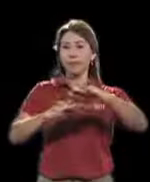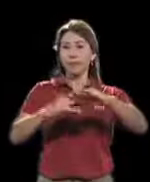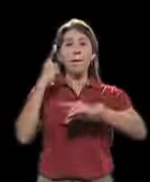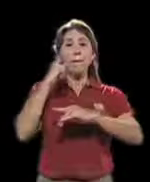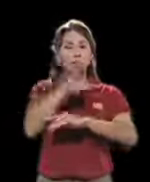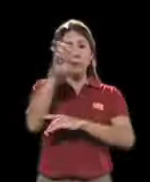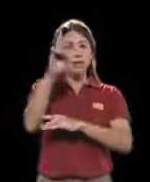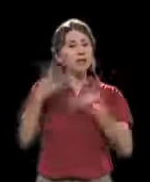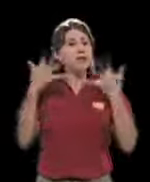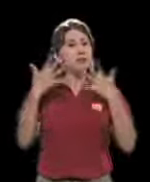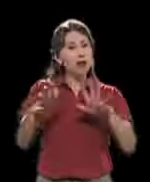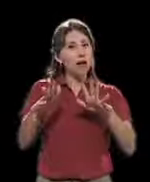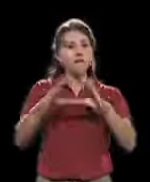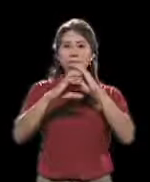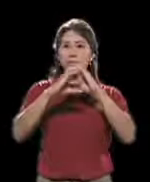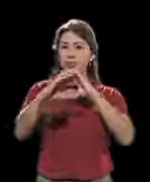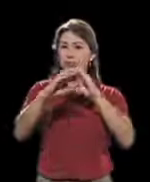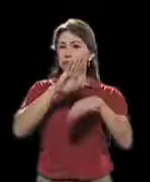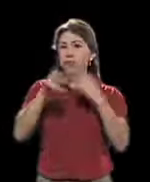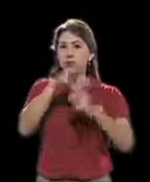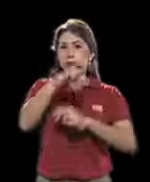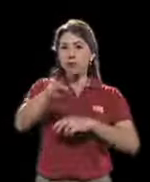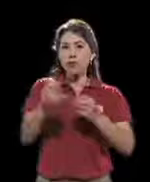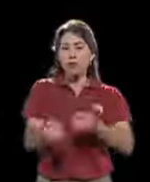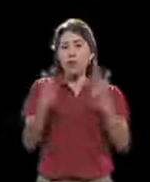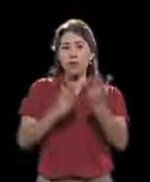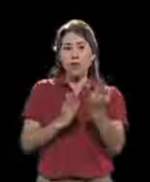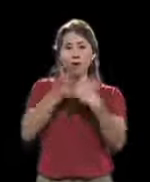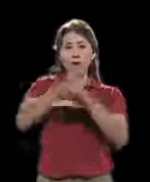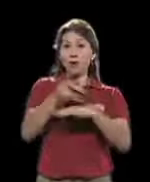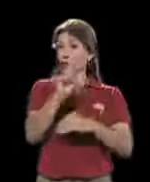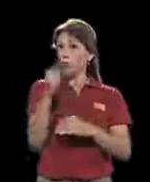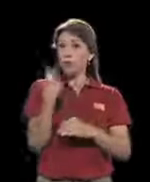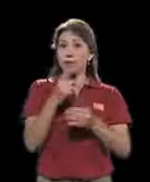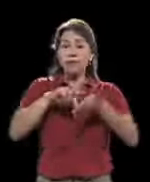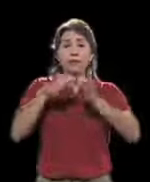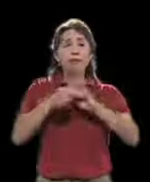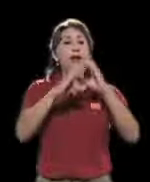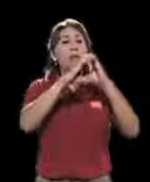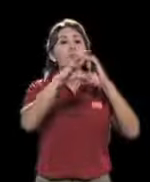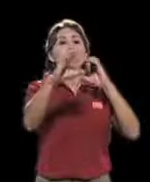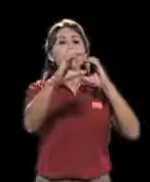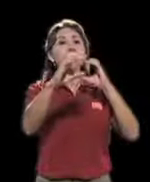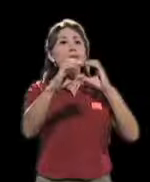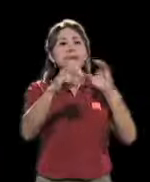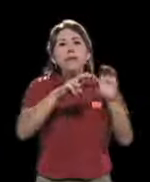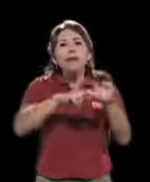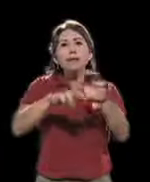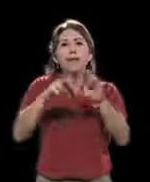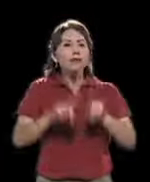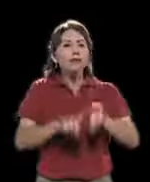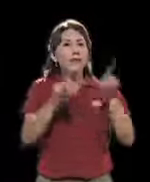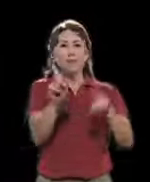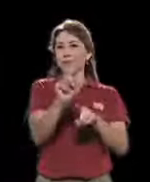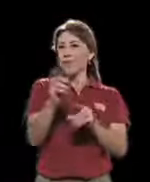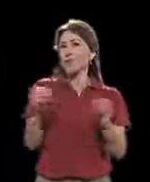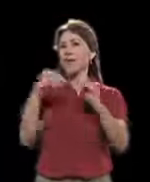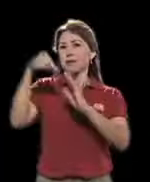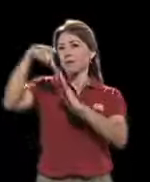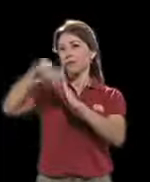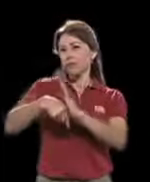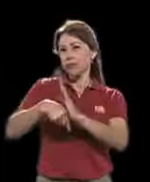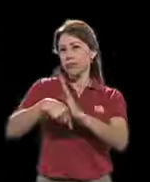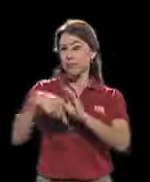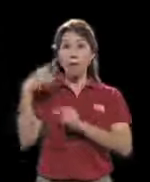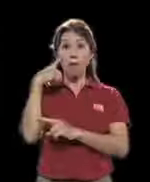transporte público accesible. Esta condición va más allá de asientos diferenciados en los autobuses. Porque el transporte